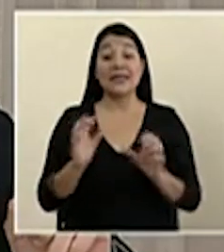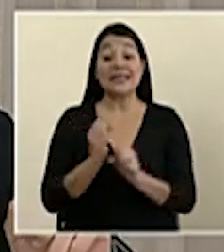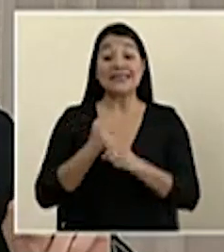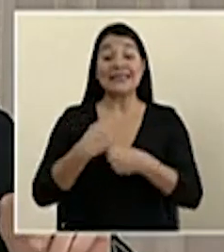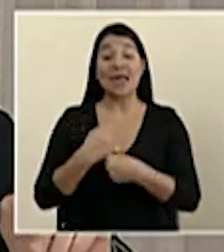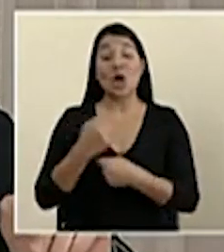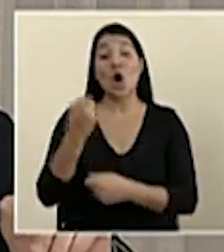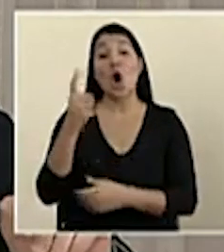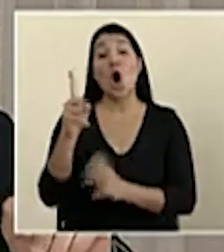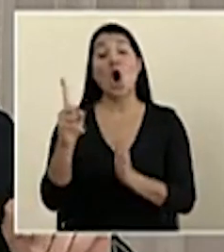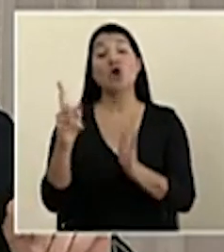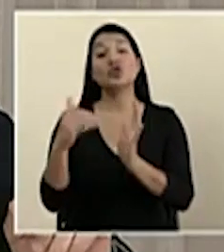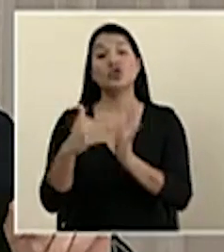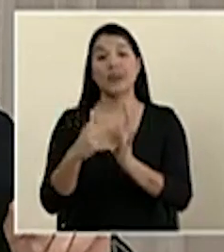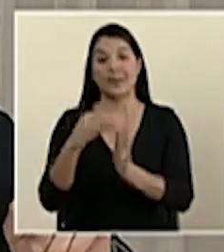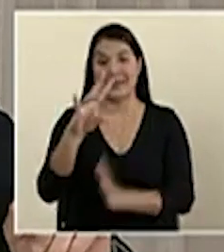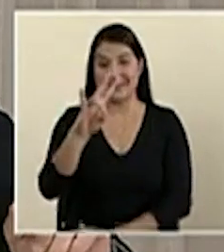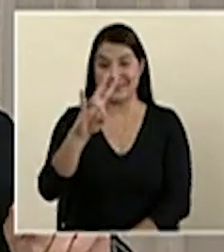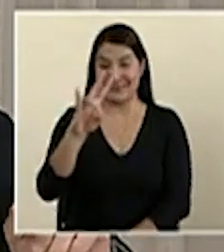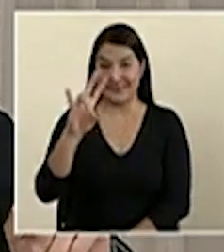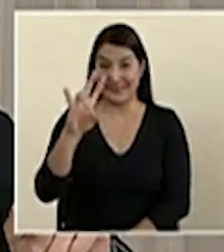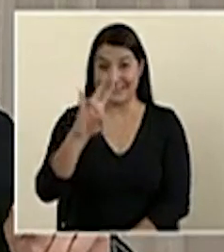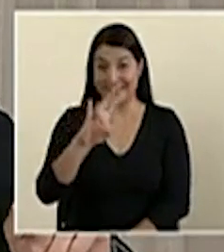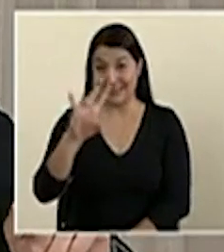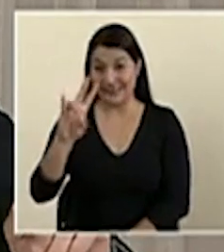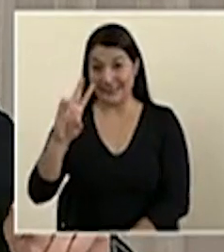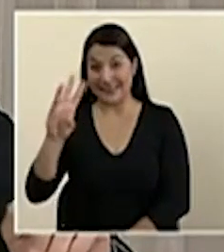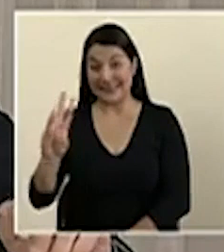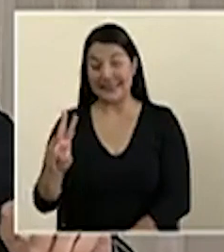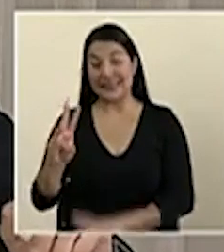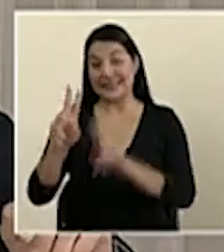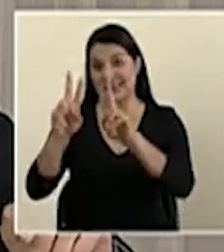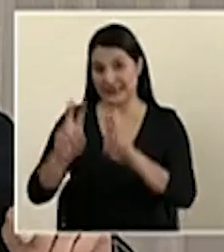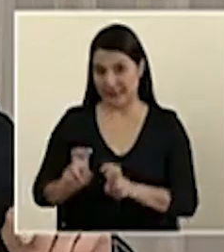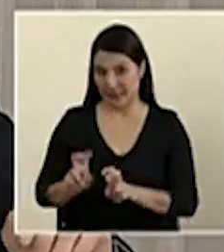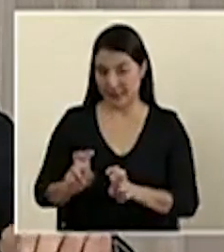11,776 muestras.